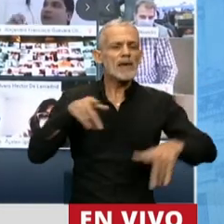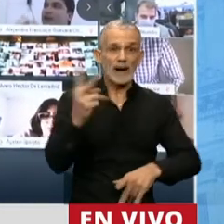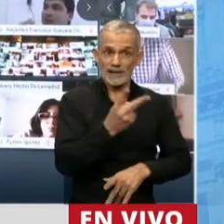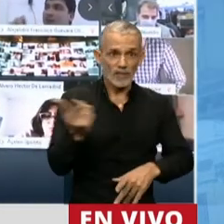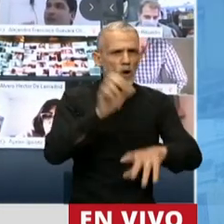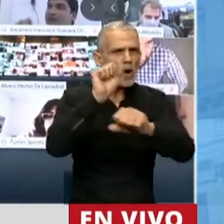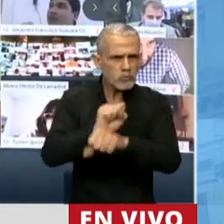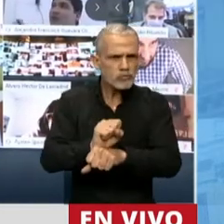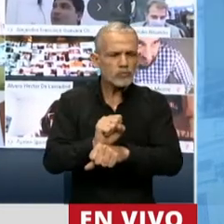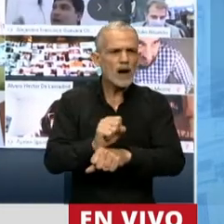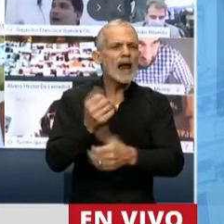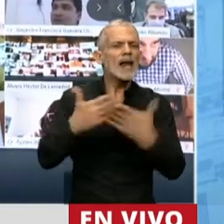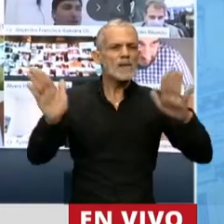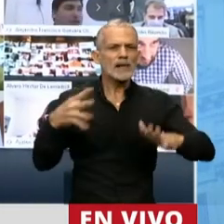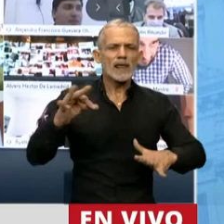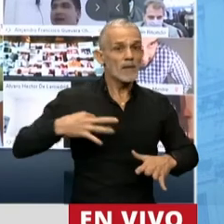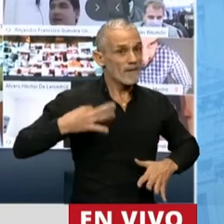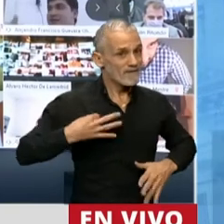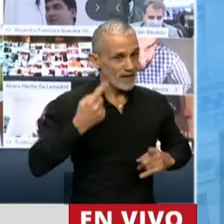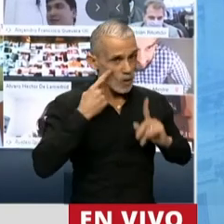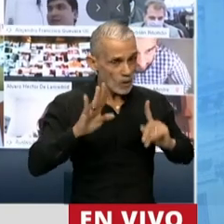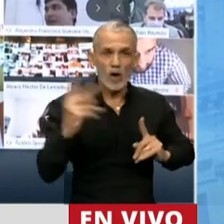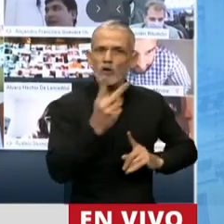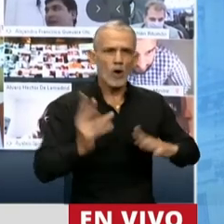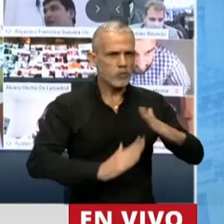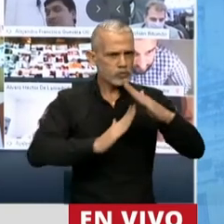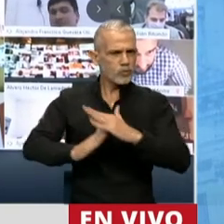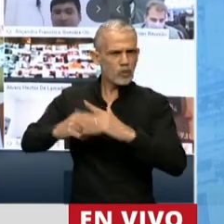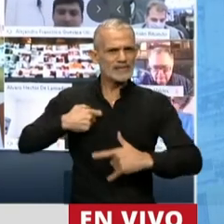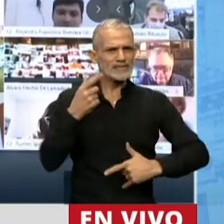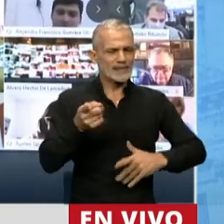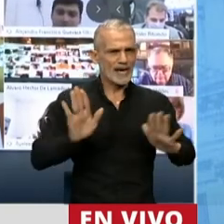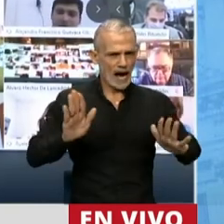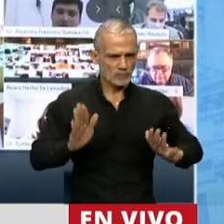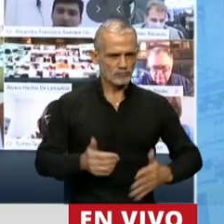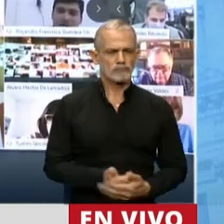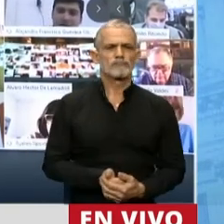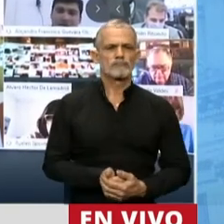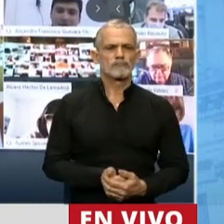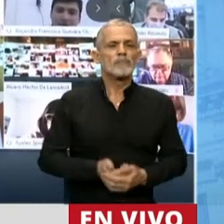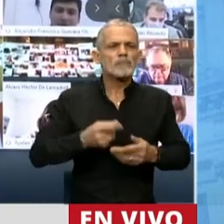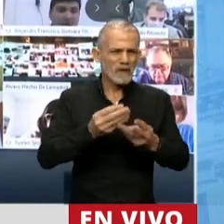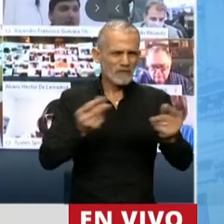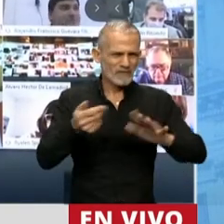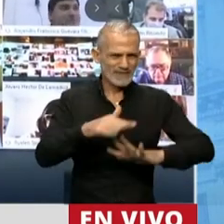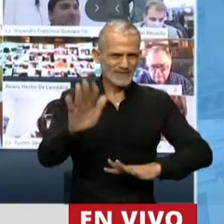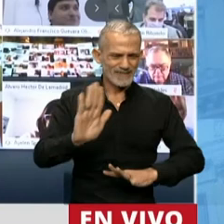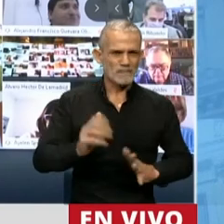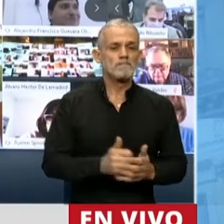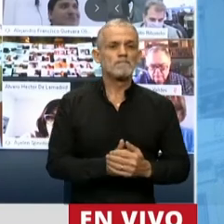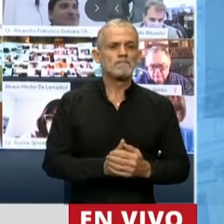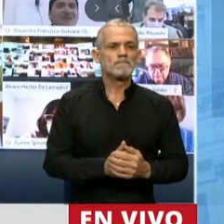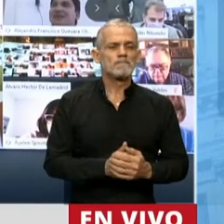y las garantías de vida para esos dos grandes dirigentes sindicales. Termino con esto.